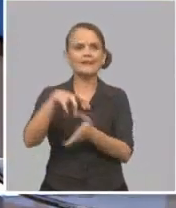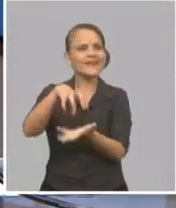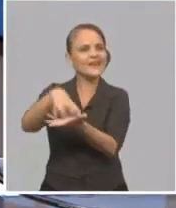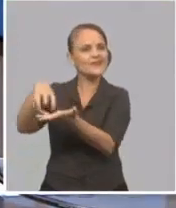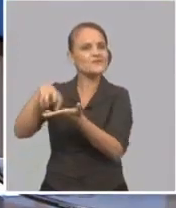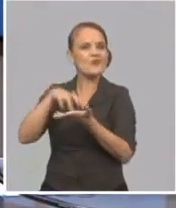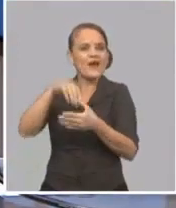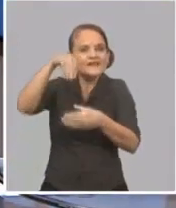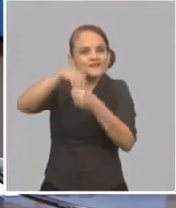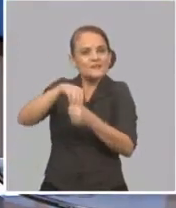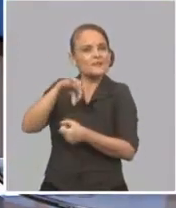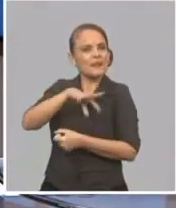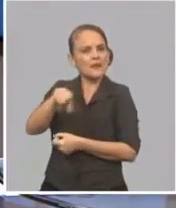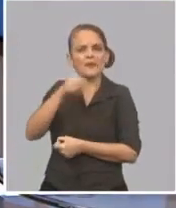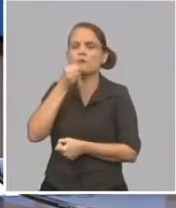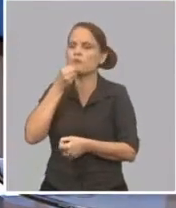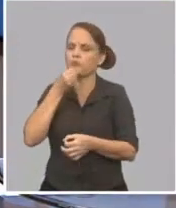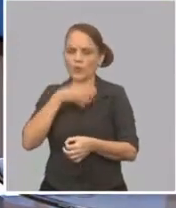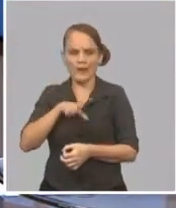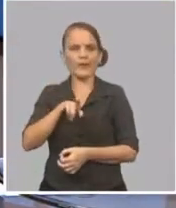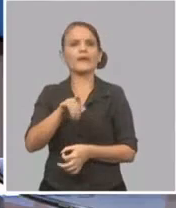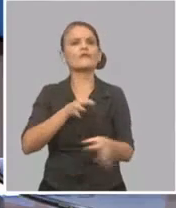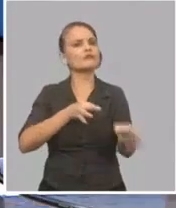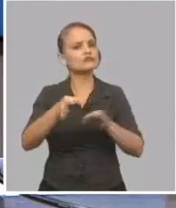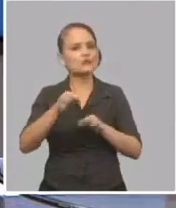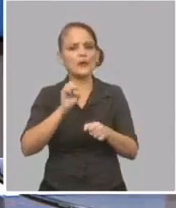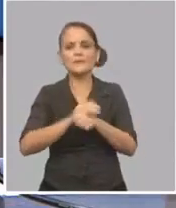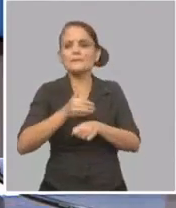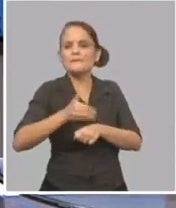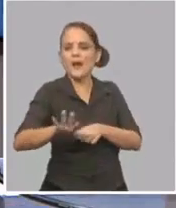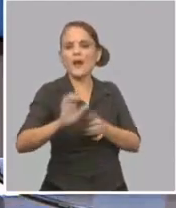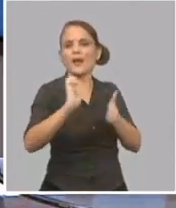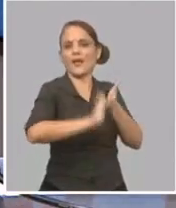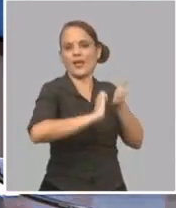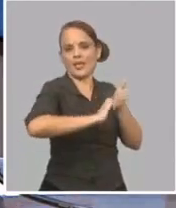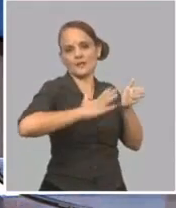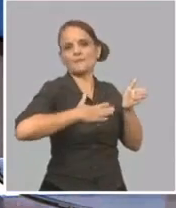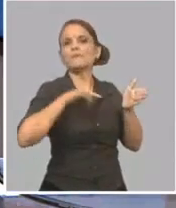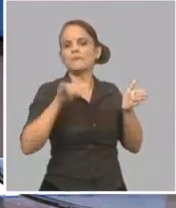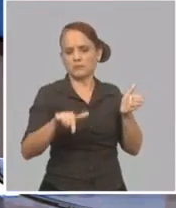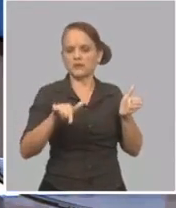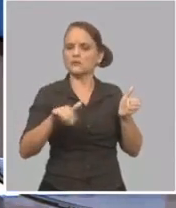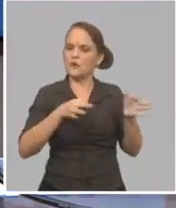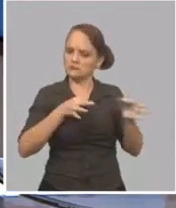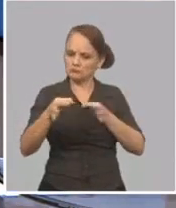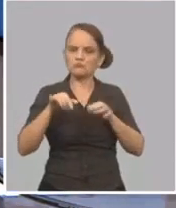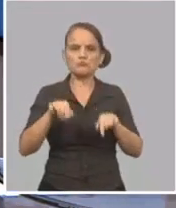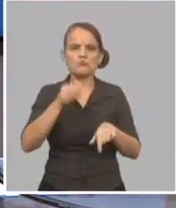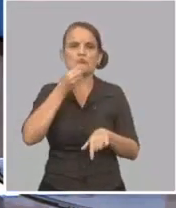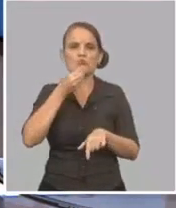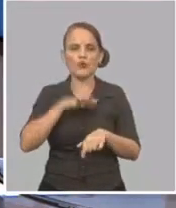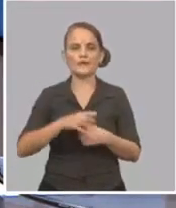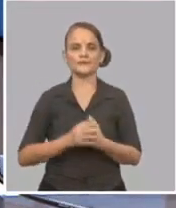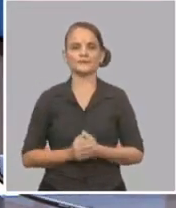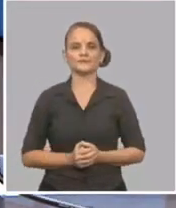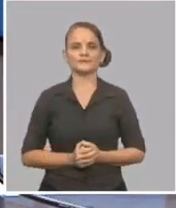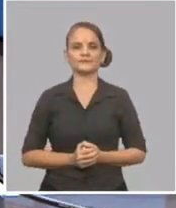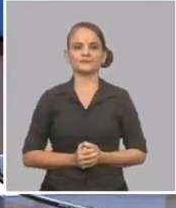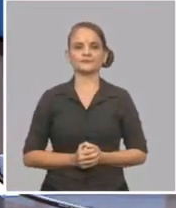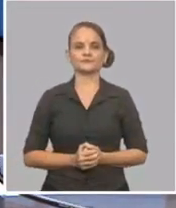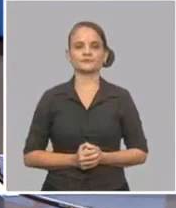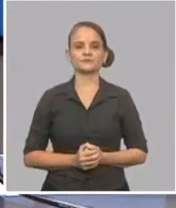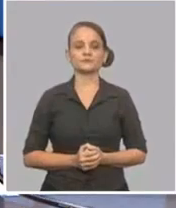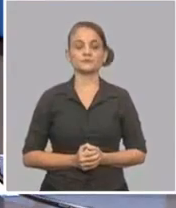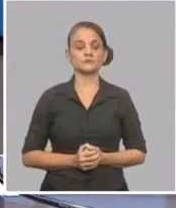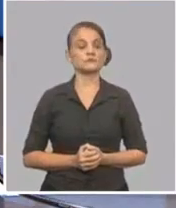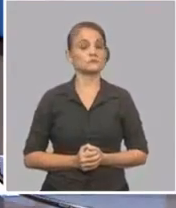que realmente pueden comenzar el alquiler de las viviendas para turismo internacional. Hay que decir